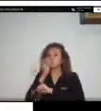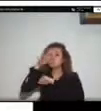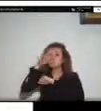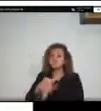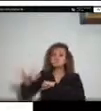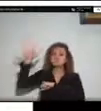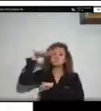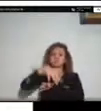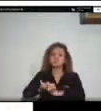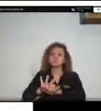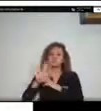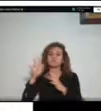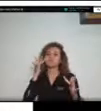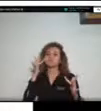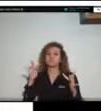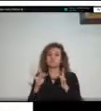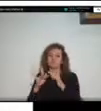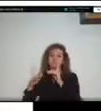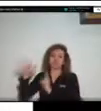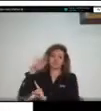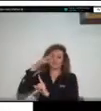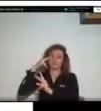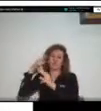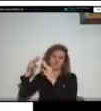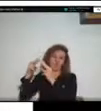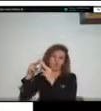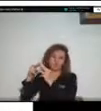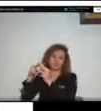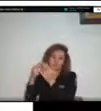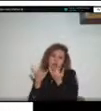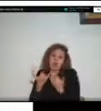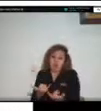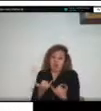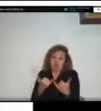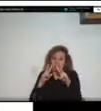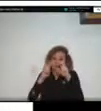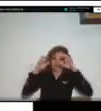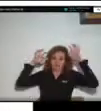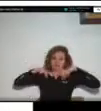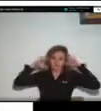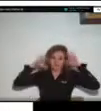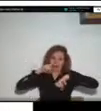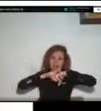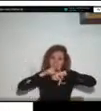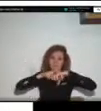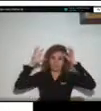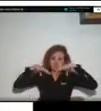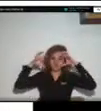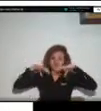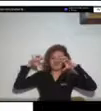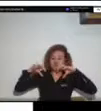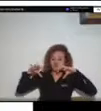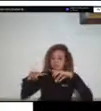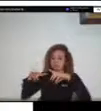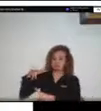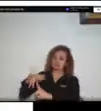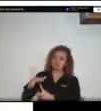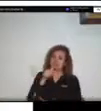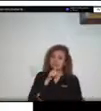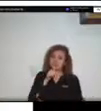teniendo también un poco de contexto lo que nos sucede actualmente con esta temporada de lluvias entonces pasados en